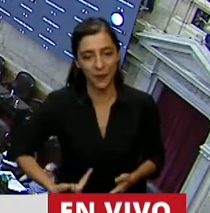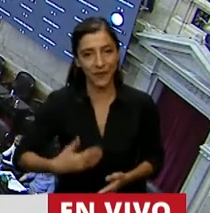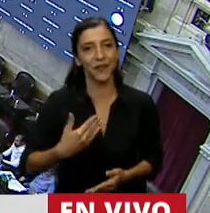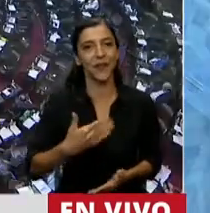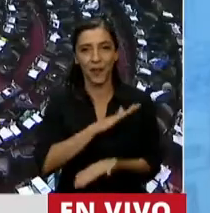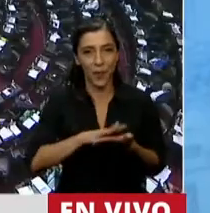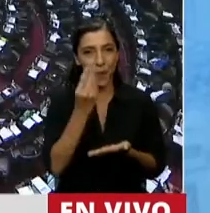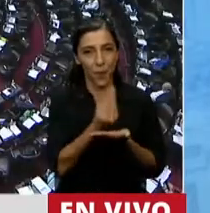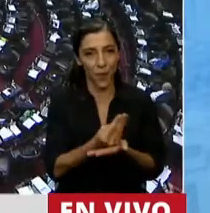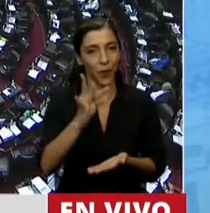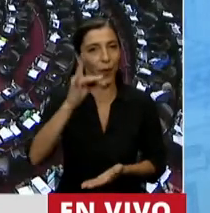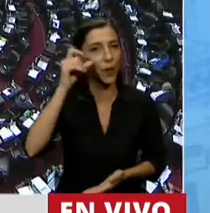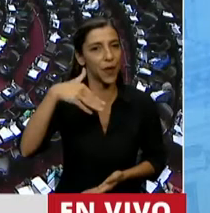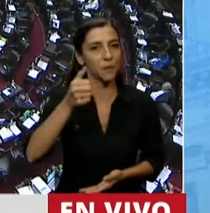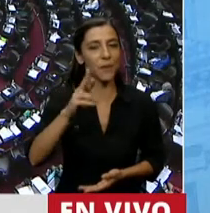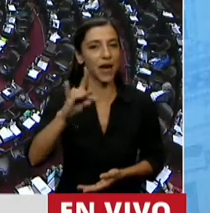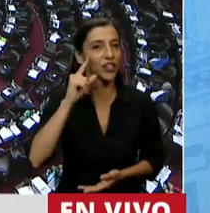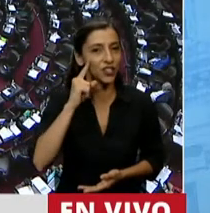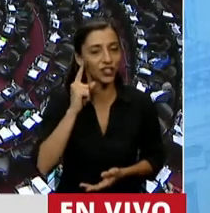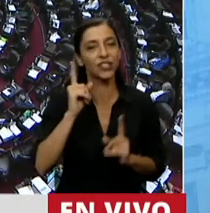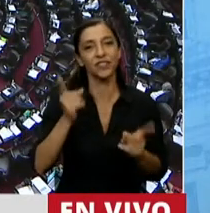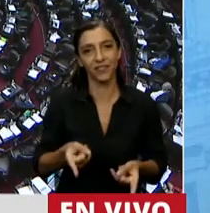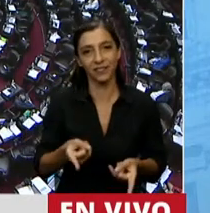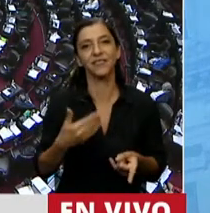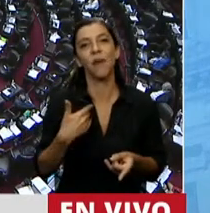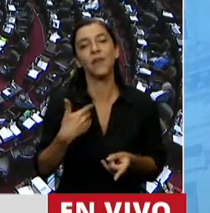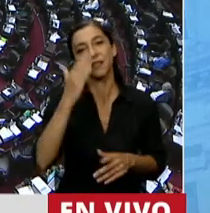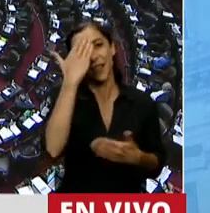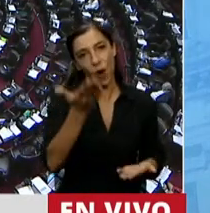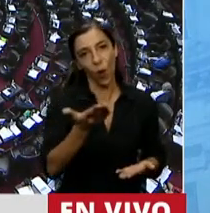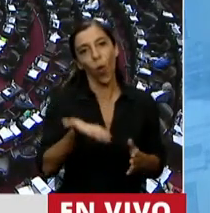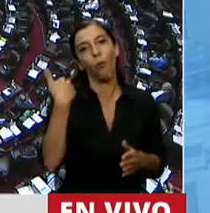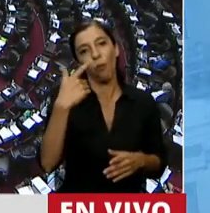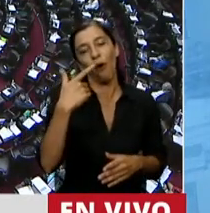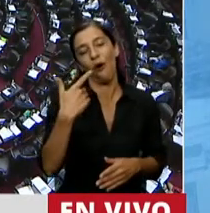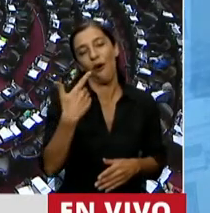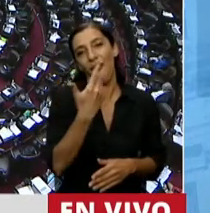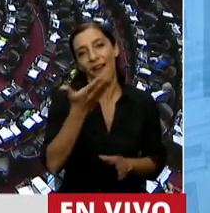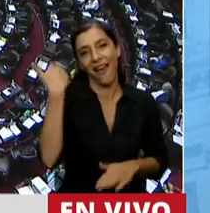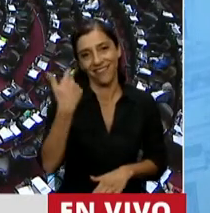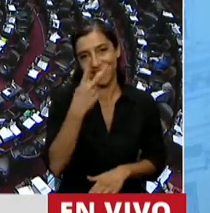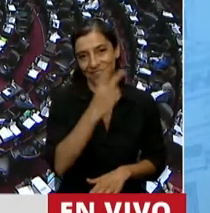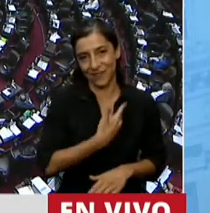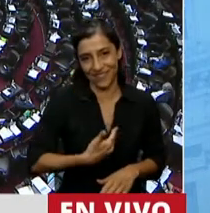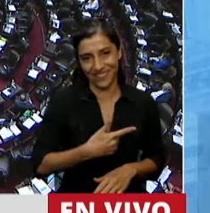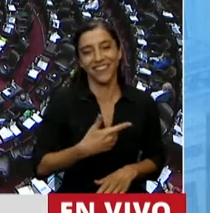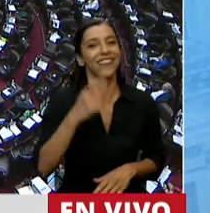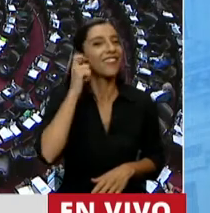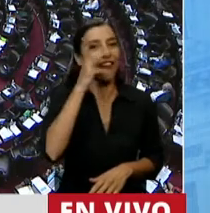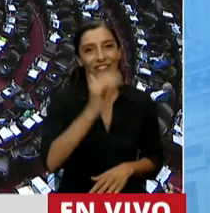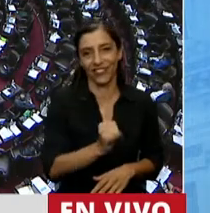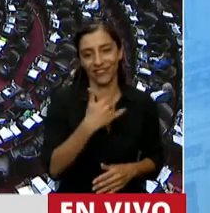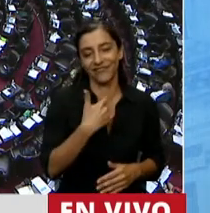y una salutación para un gran Vicepresidente como fue Álvaro González. Creo que me enorgullece ser compañera de Cámara.